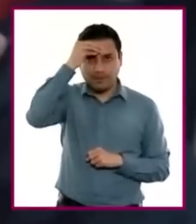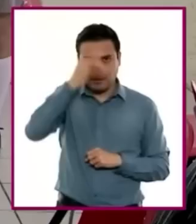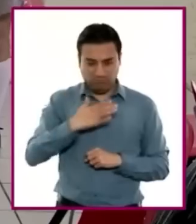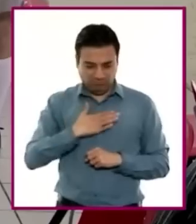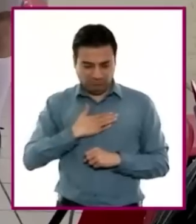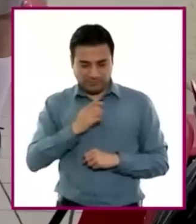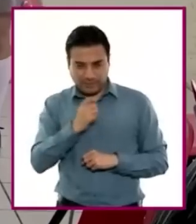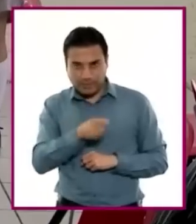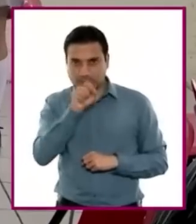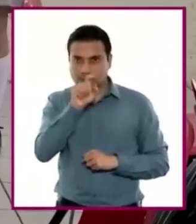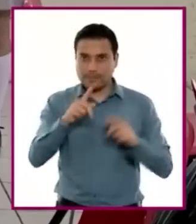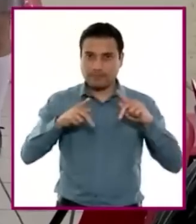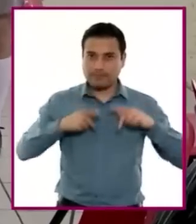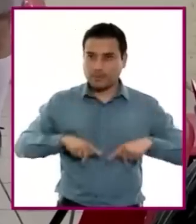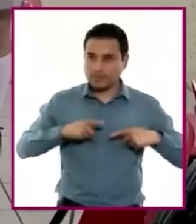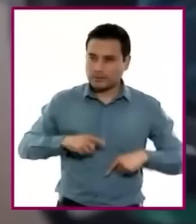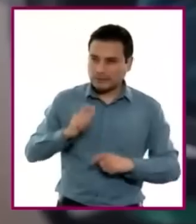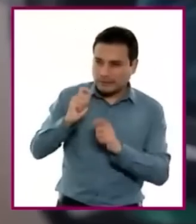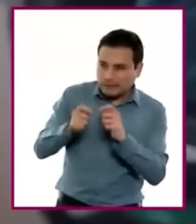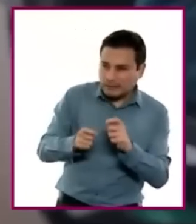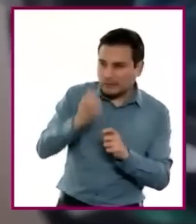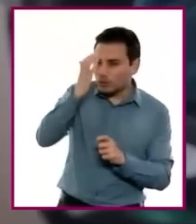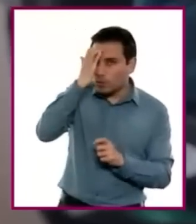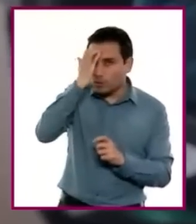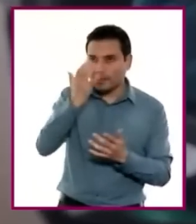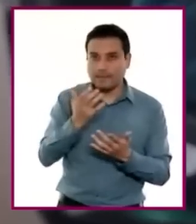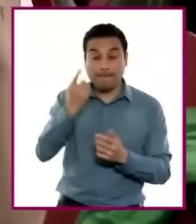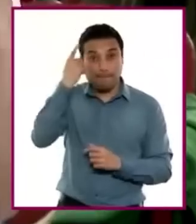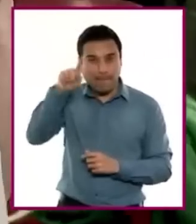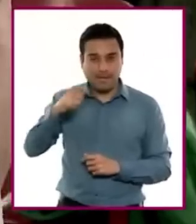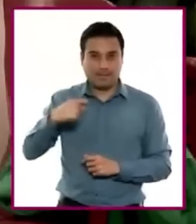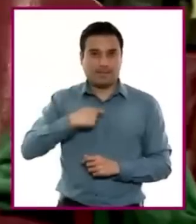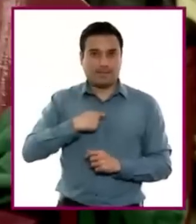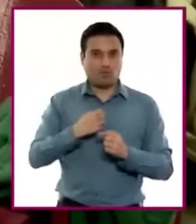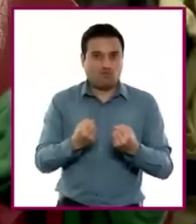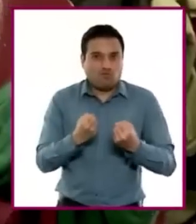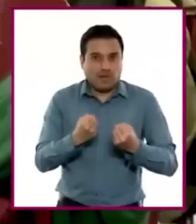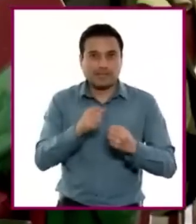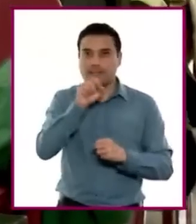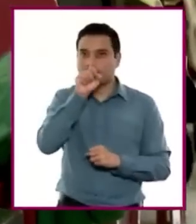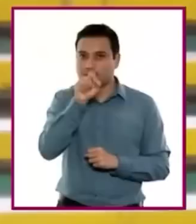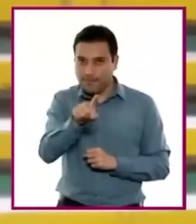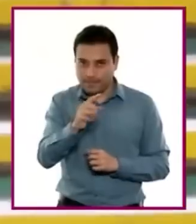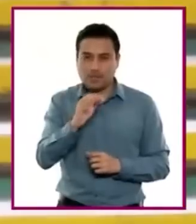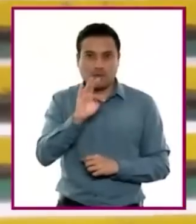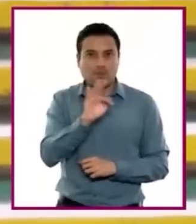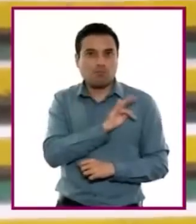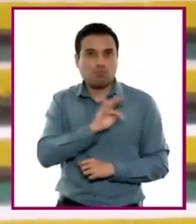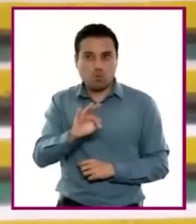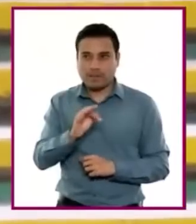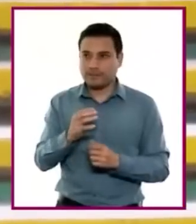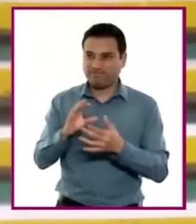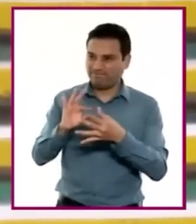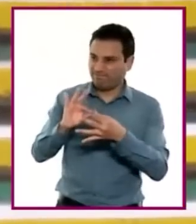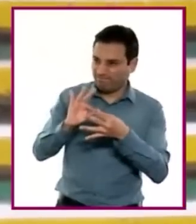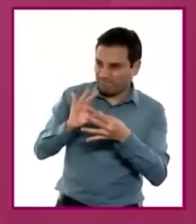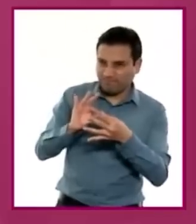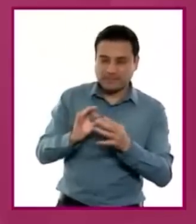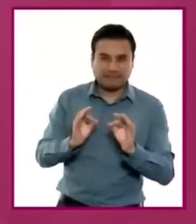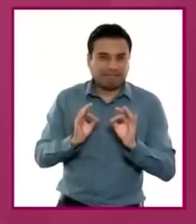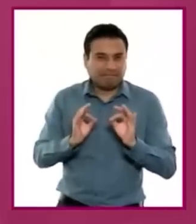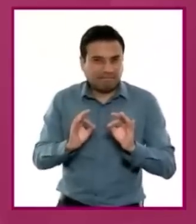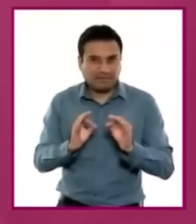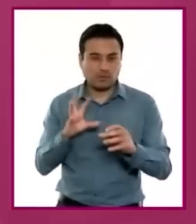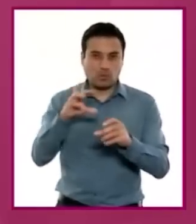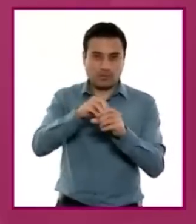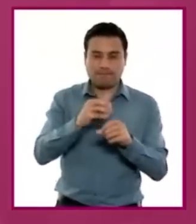construcción de su identidad y al establecimiento de relaciones asertivas, equitativas e incluyentes. Se